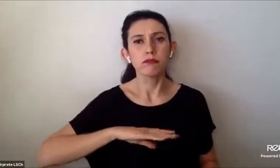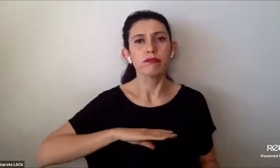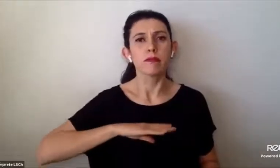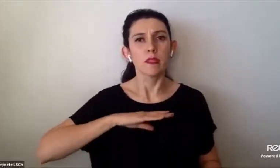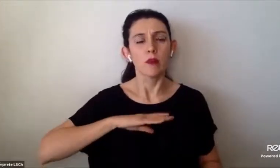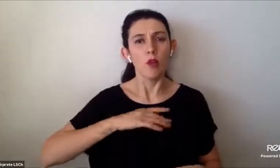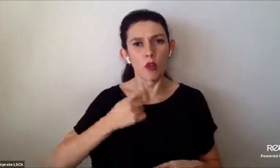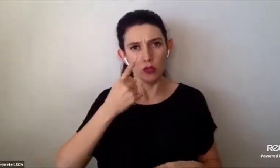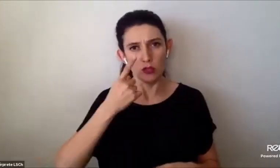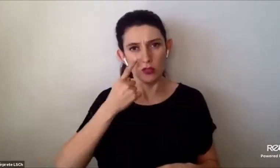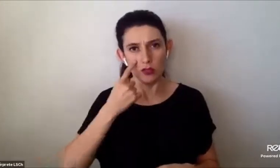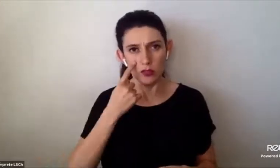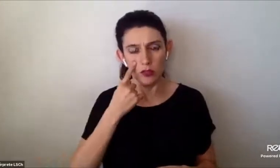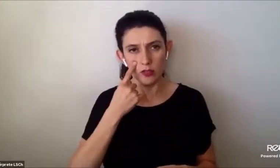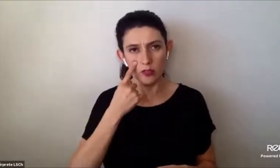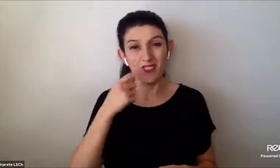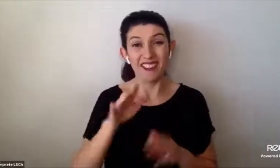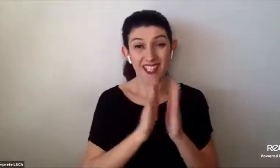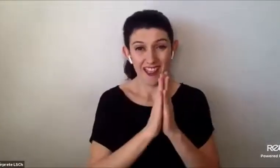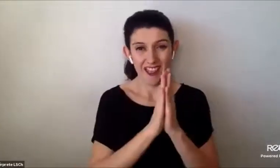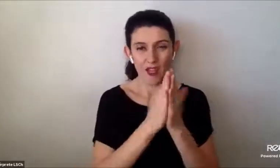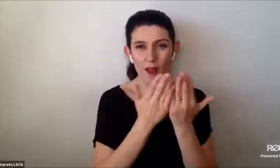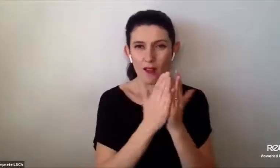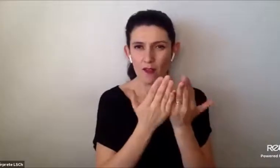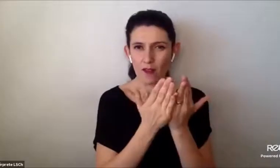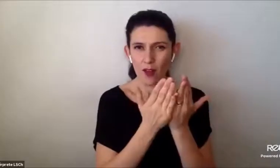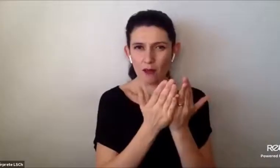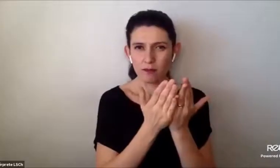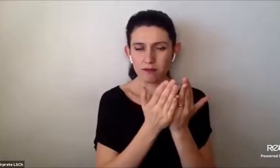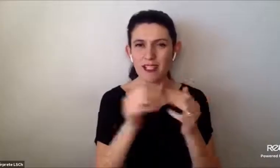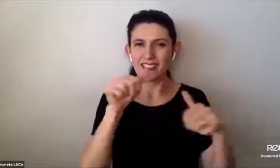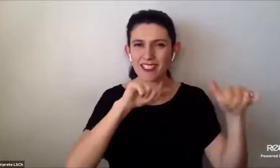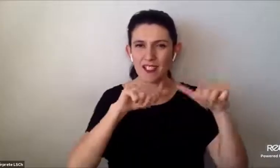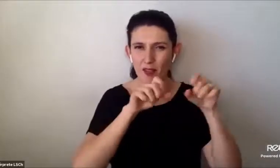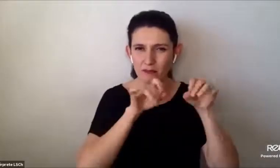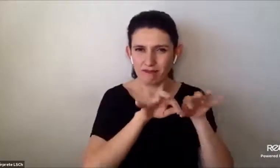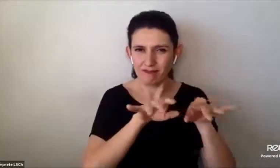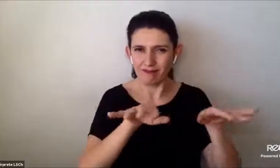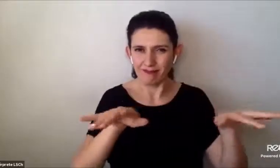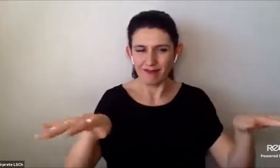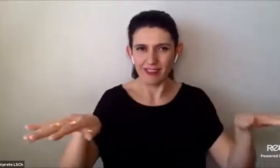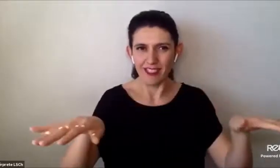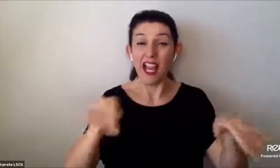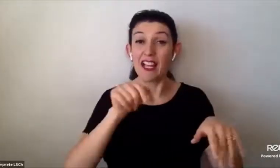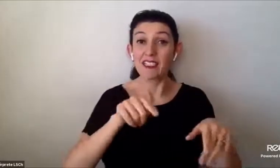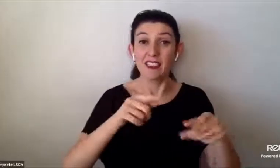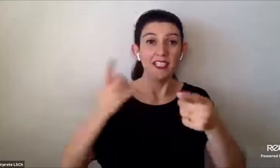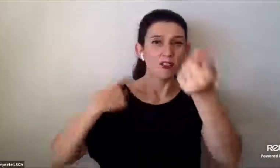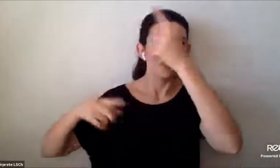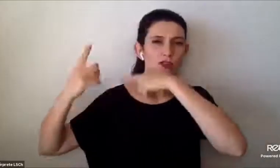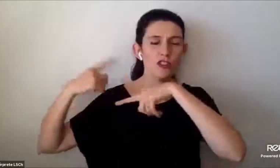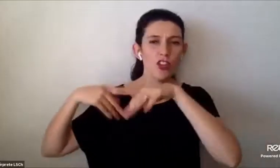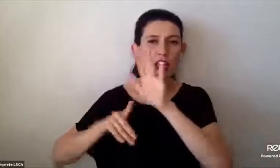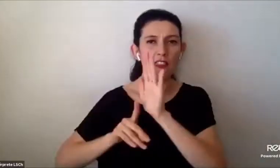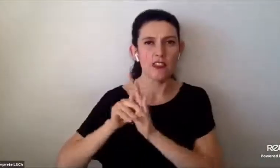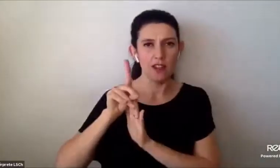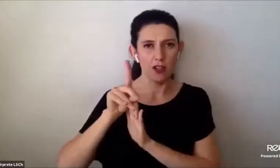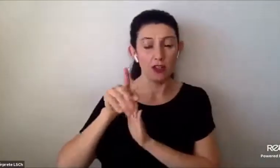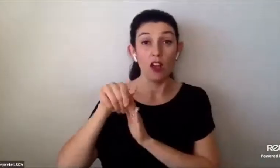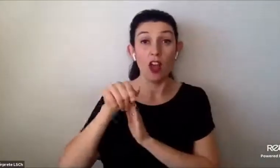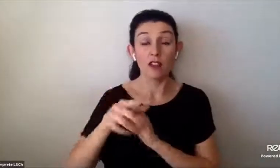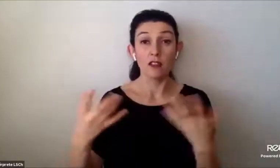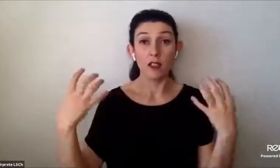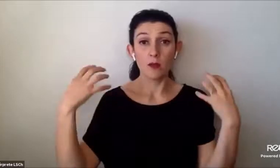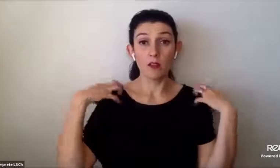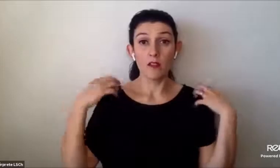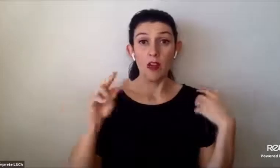Neuromundos. Y en esta primera parte vamos a presentar la historia del desarrollo. Esta primera parte está a cargo de